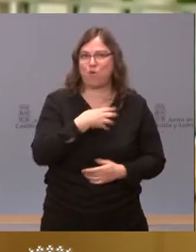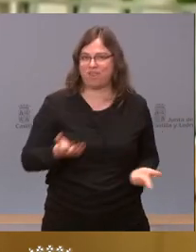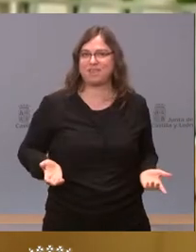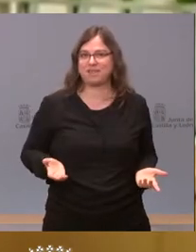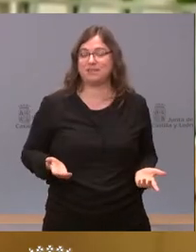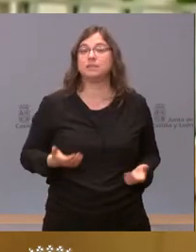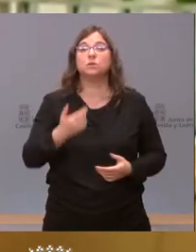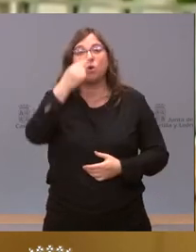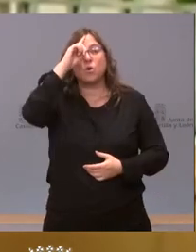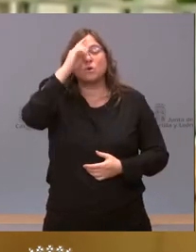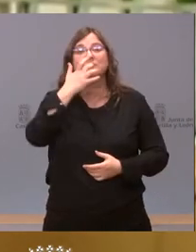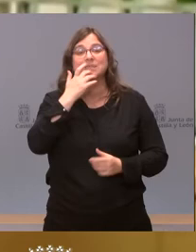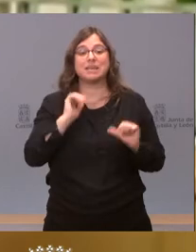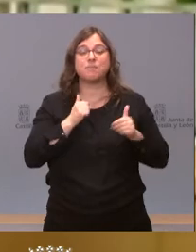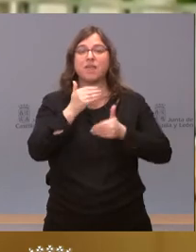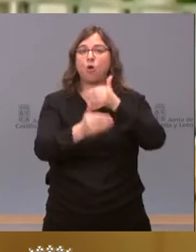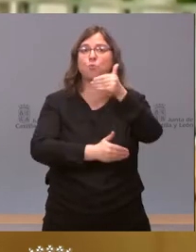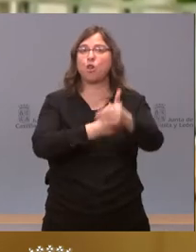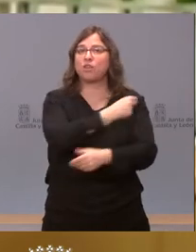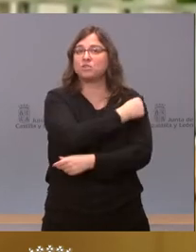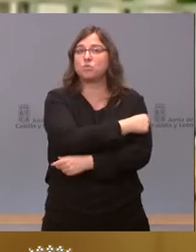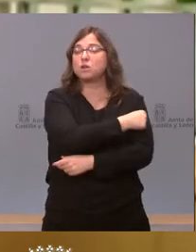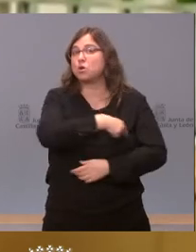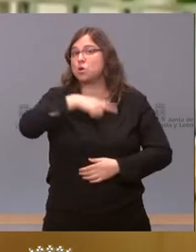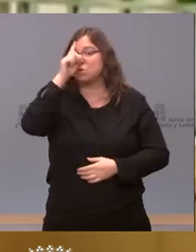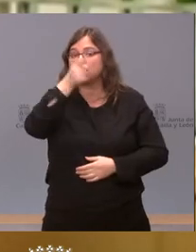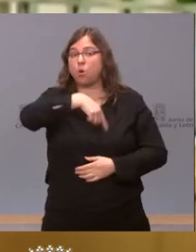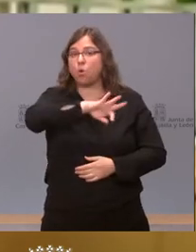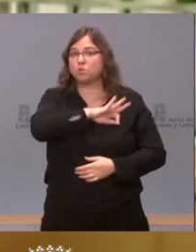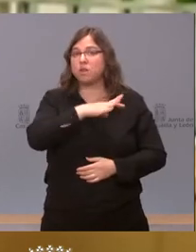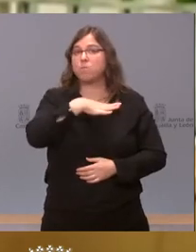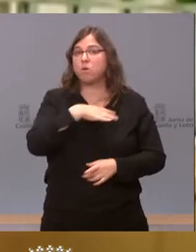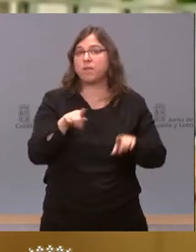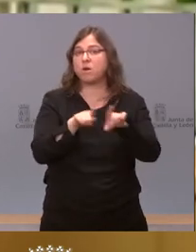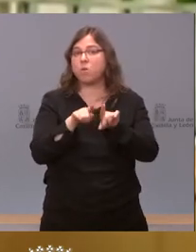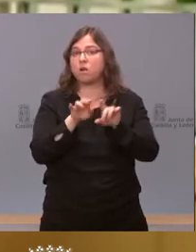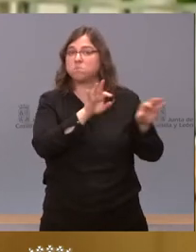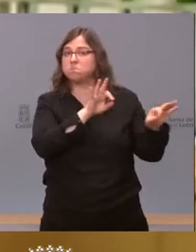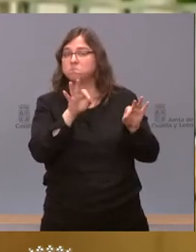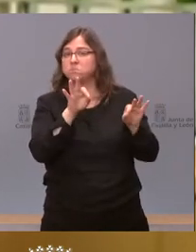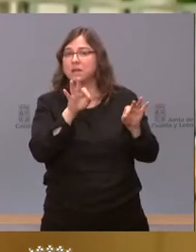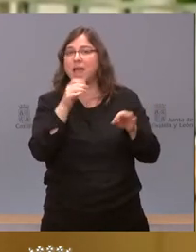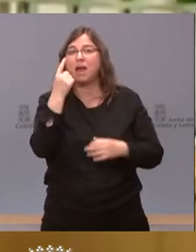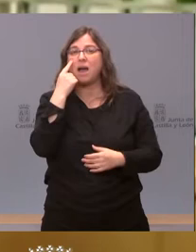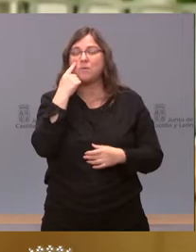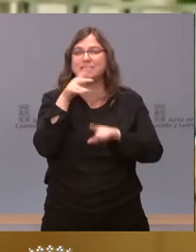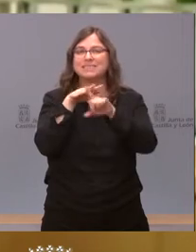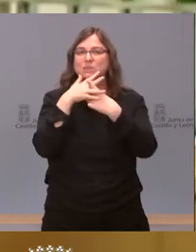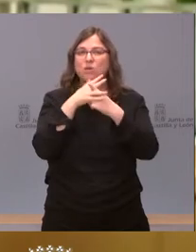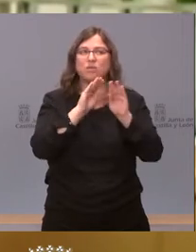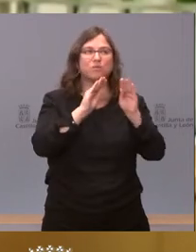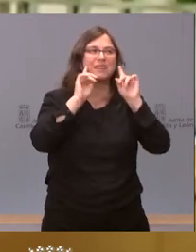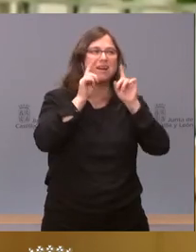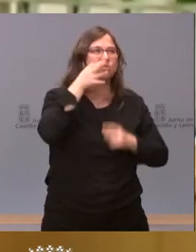una vez que se ha puesto en marcha el proceso de vacunación ustedes podrían plantearse ver esas situaciones